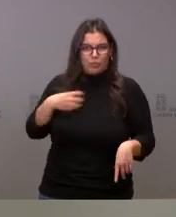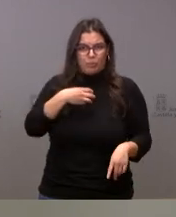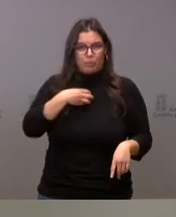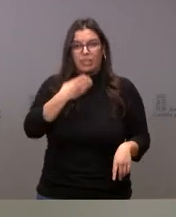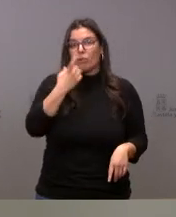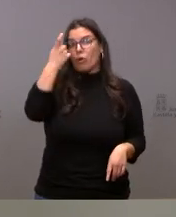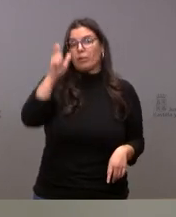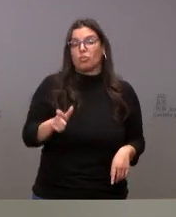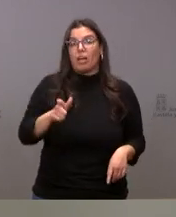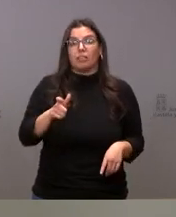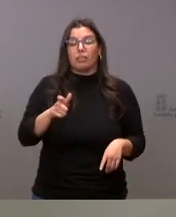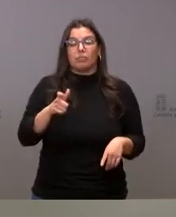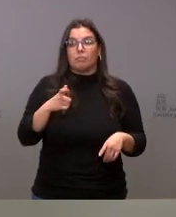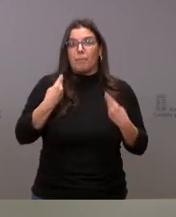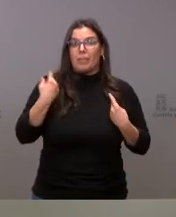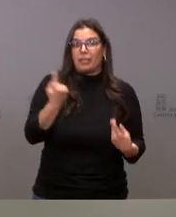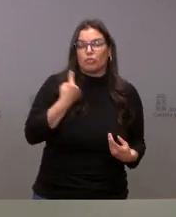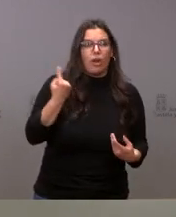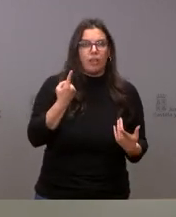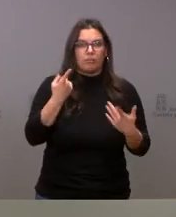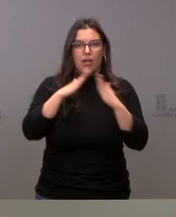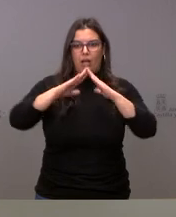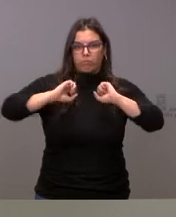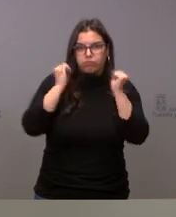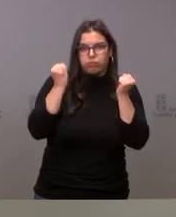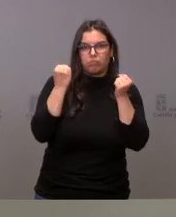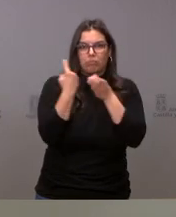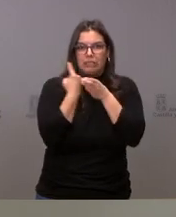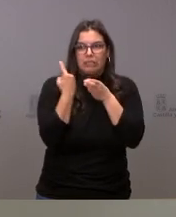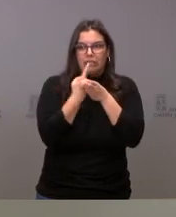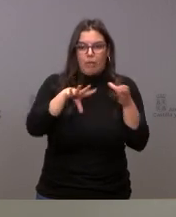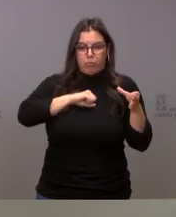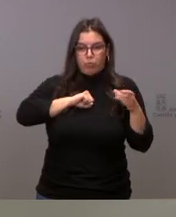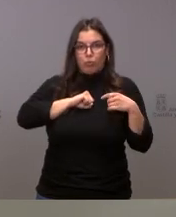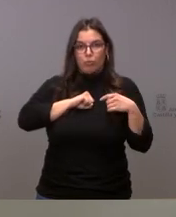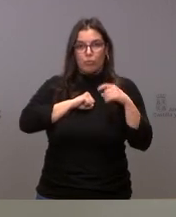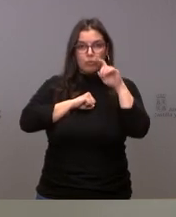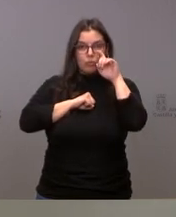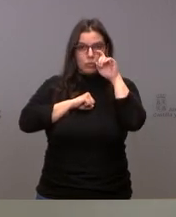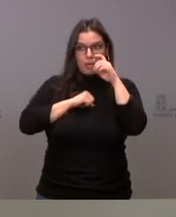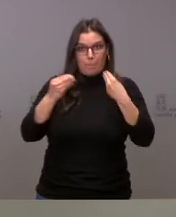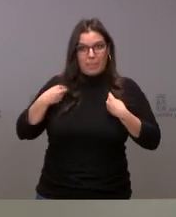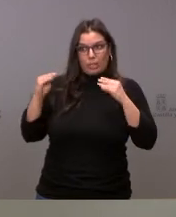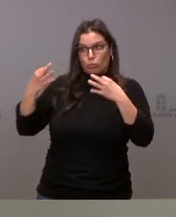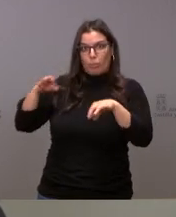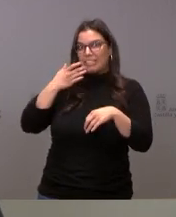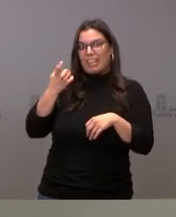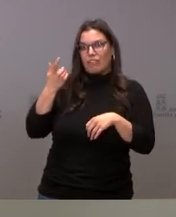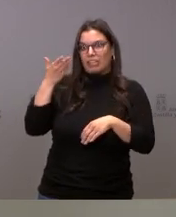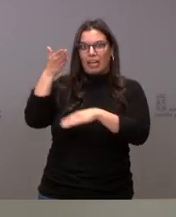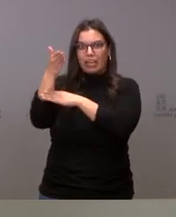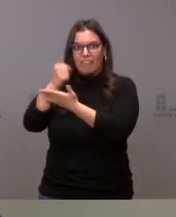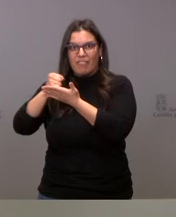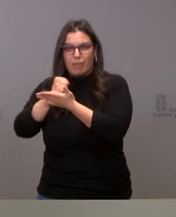sola y que esté cuarentenada o que esté contagiada, que tenga que acudir a la farmacia o que tenga que acudir a